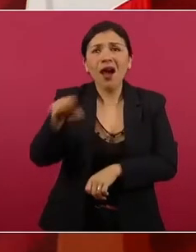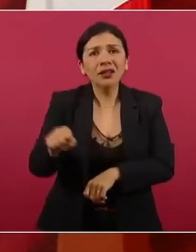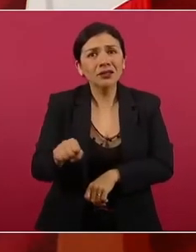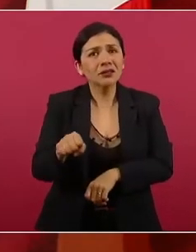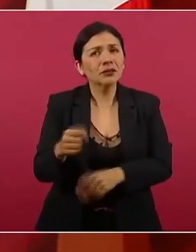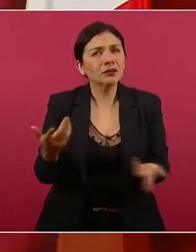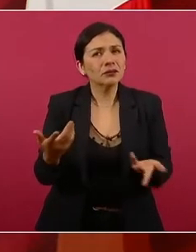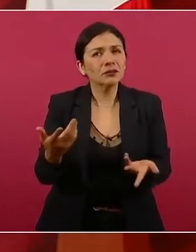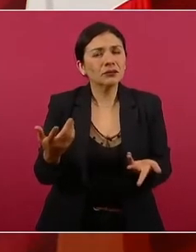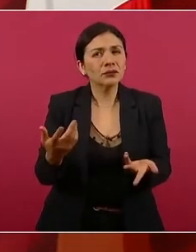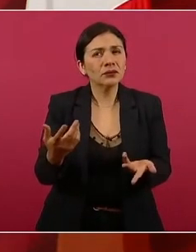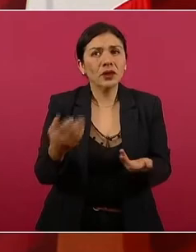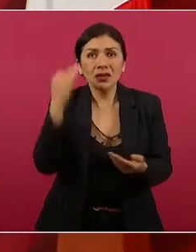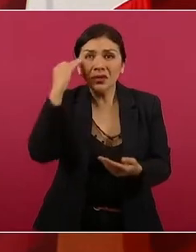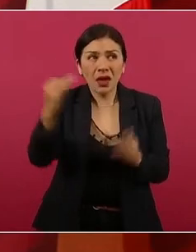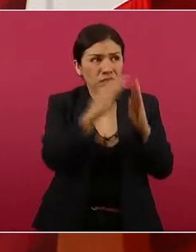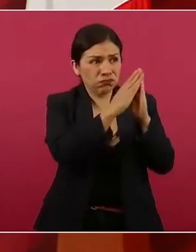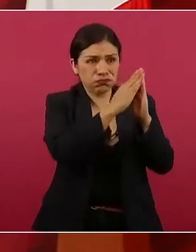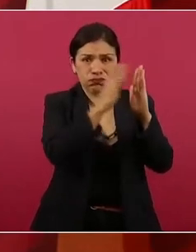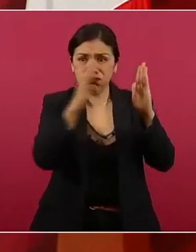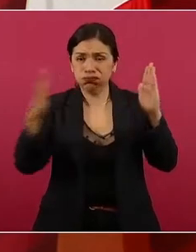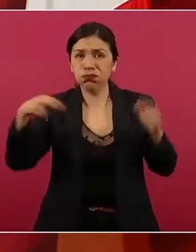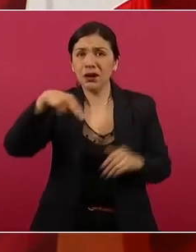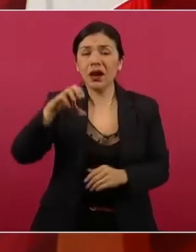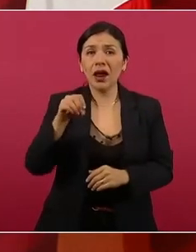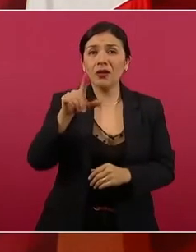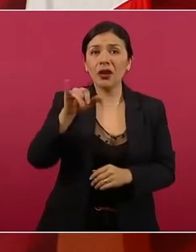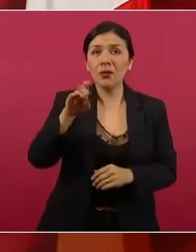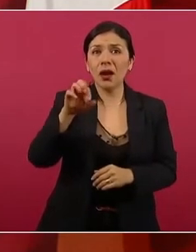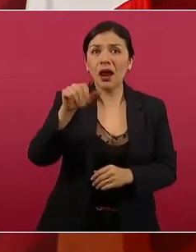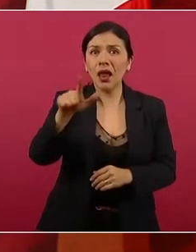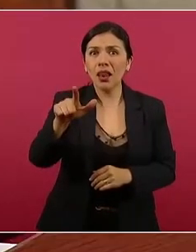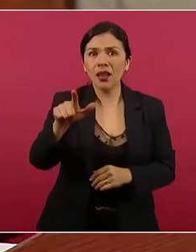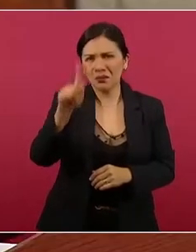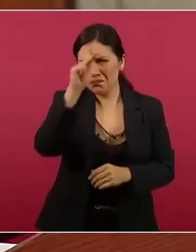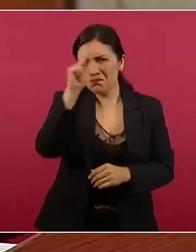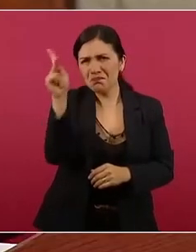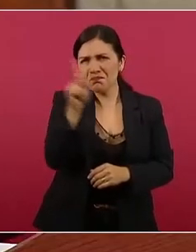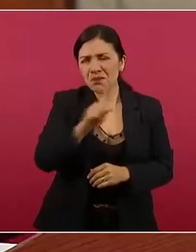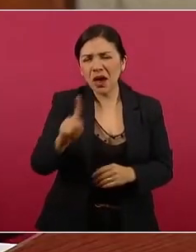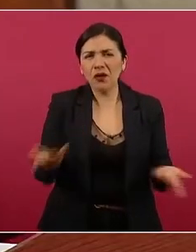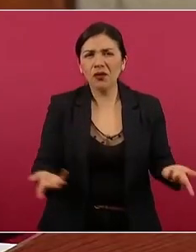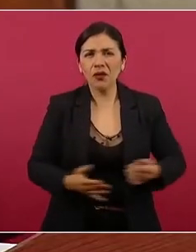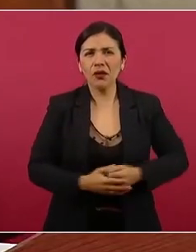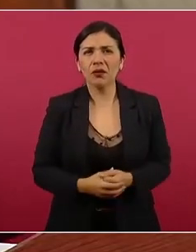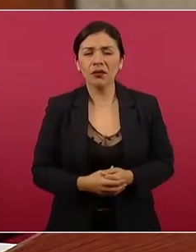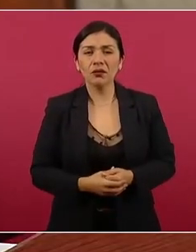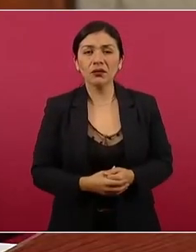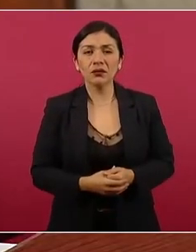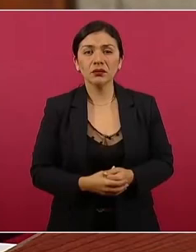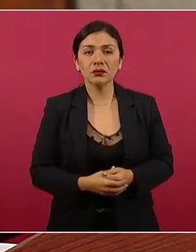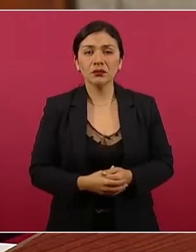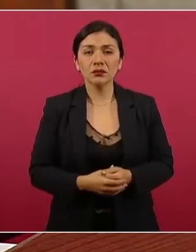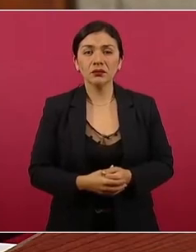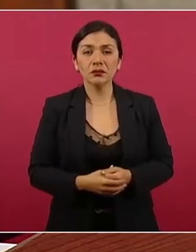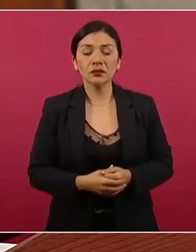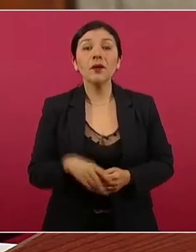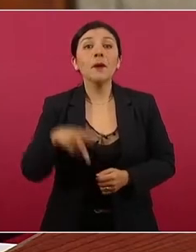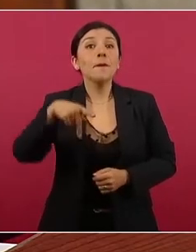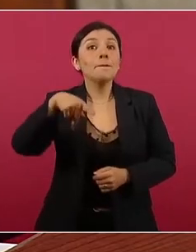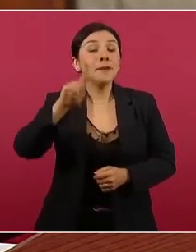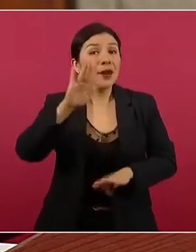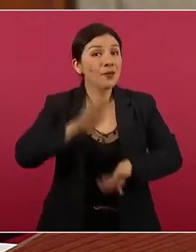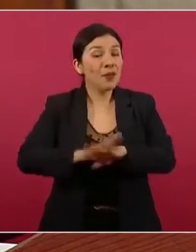pero lo que nos